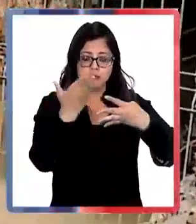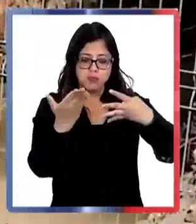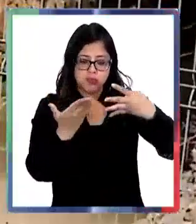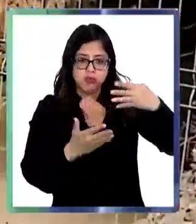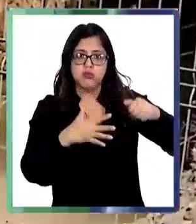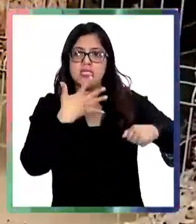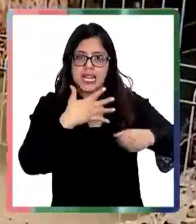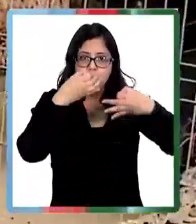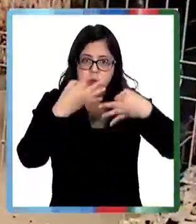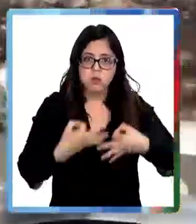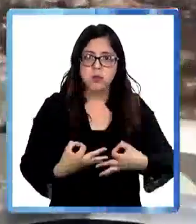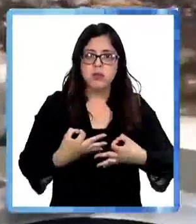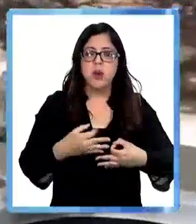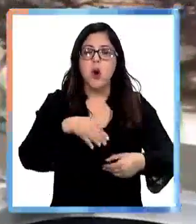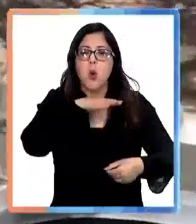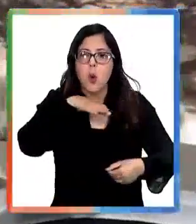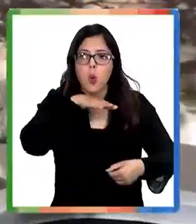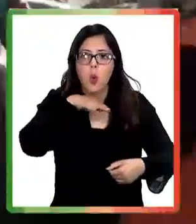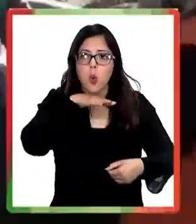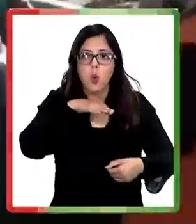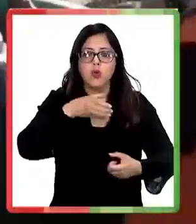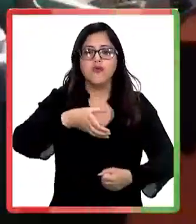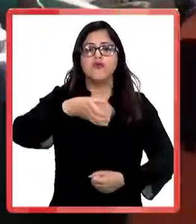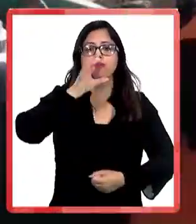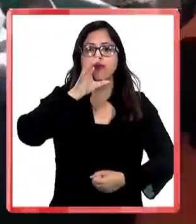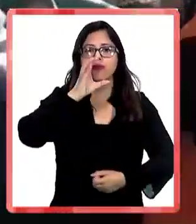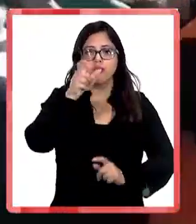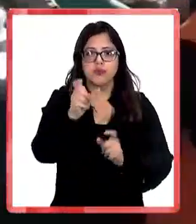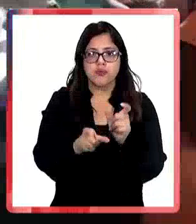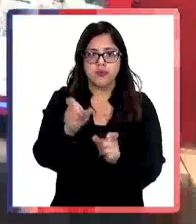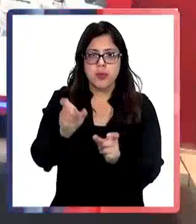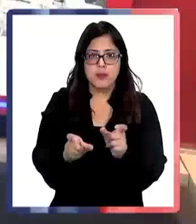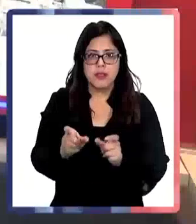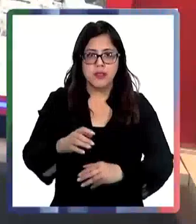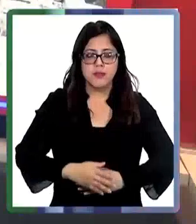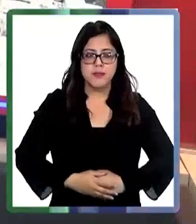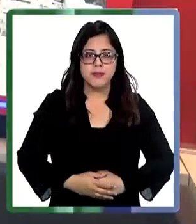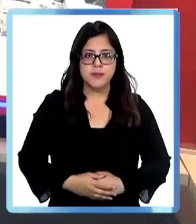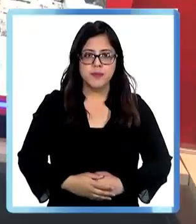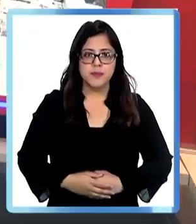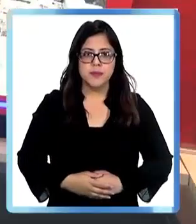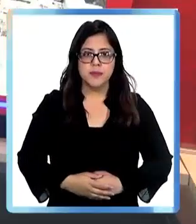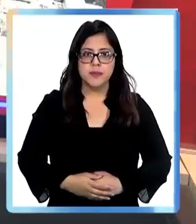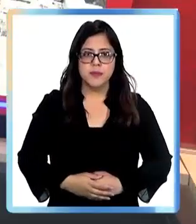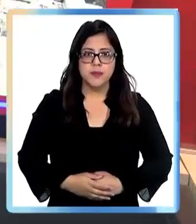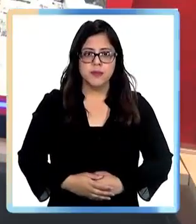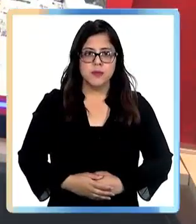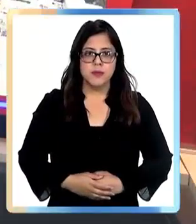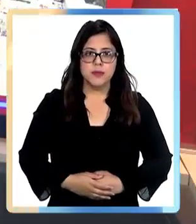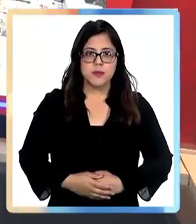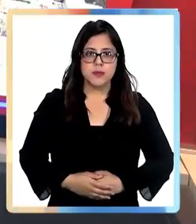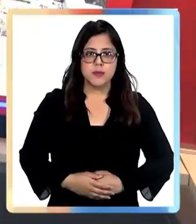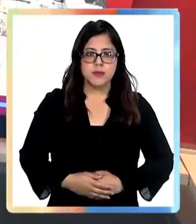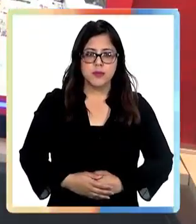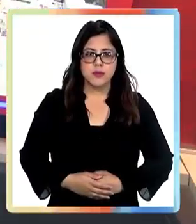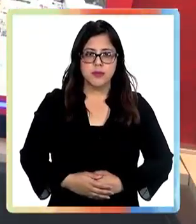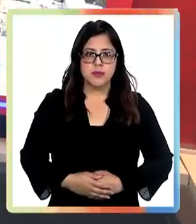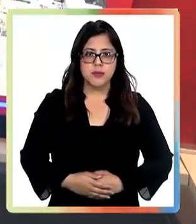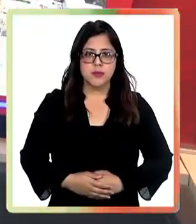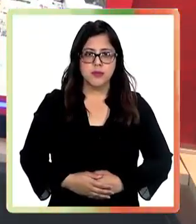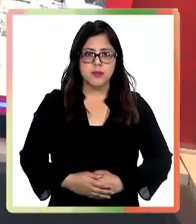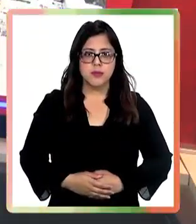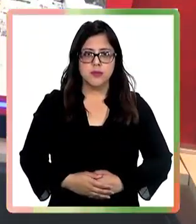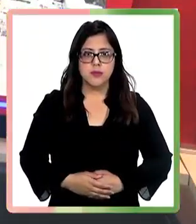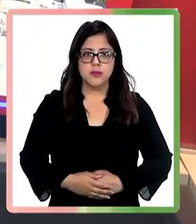favorecer el uso prioritario del agua para el consumo directo de las personas. Nos vamos al Maule porque durante las últimas semanas